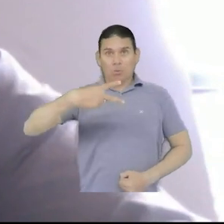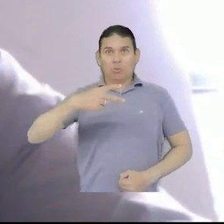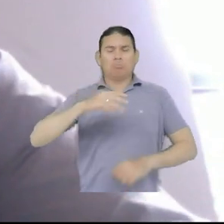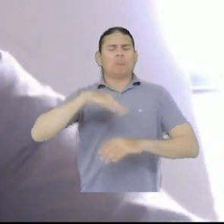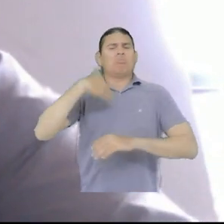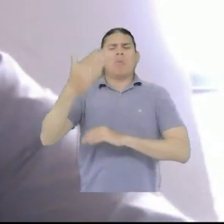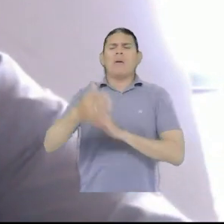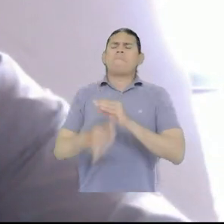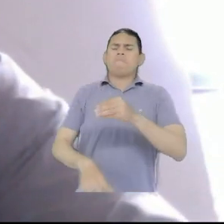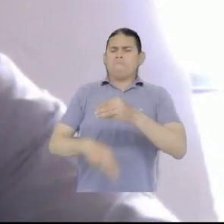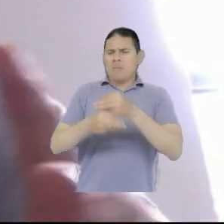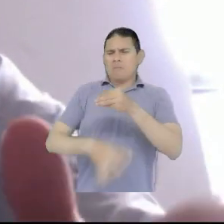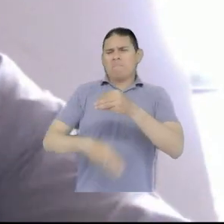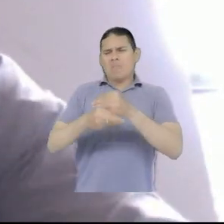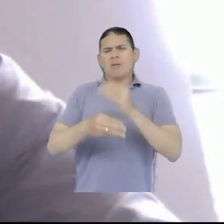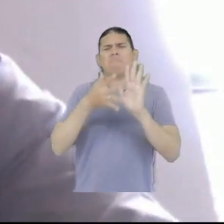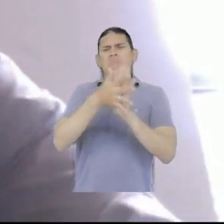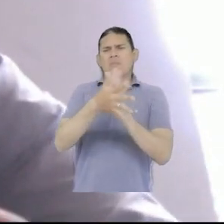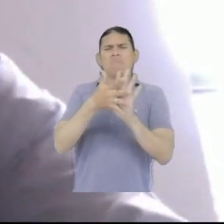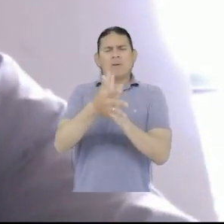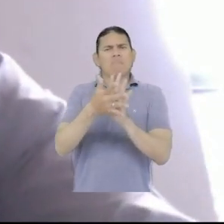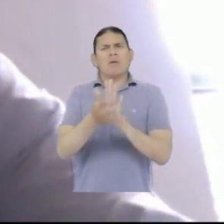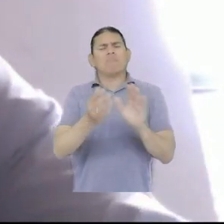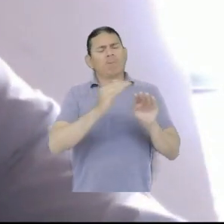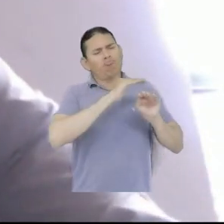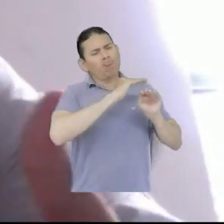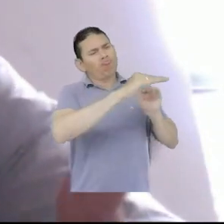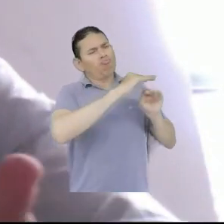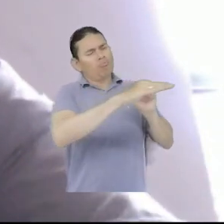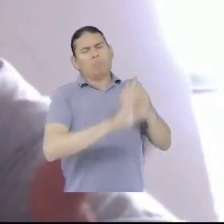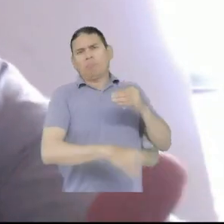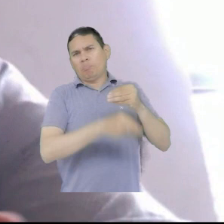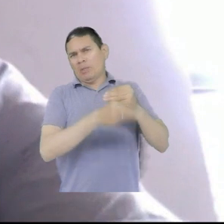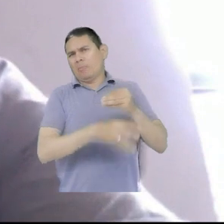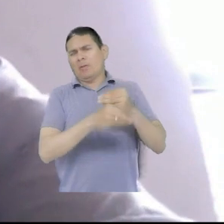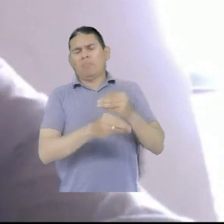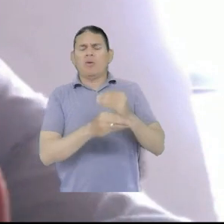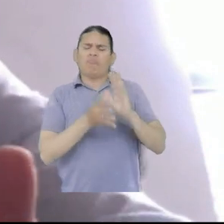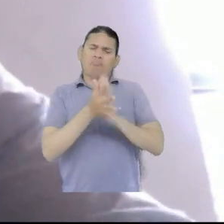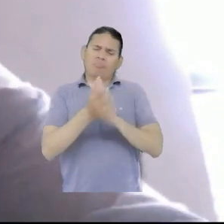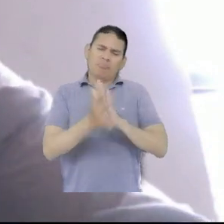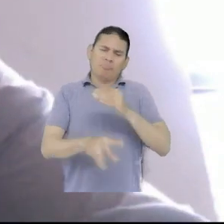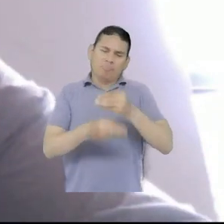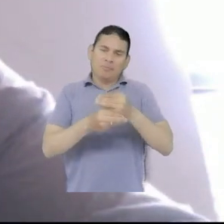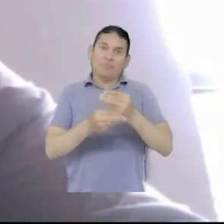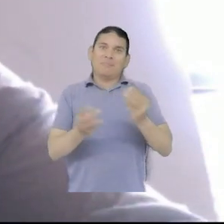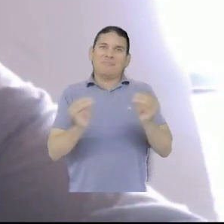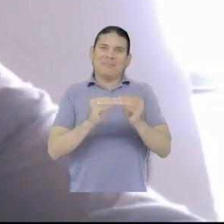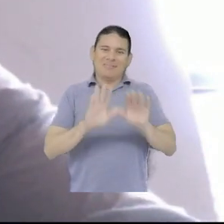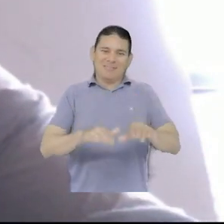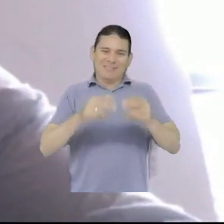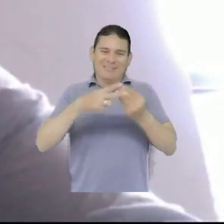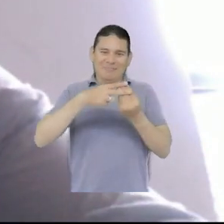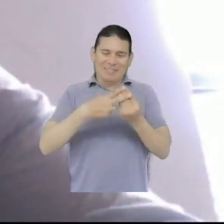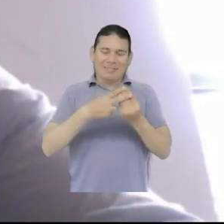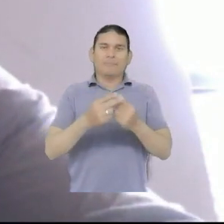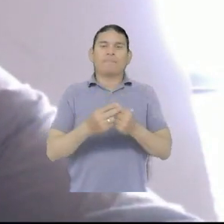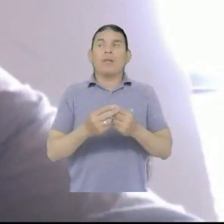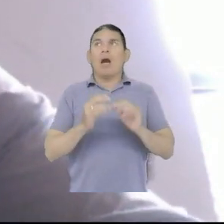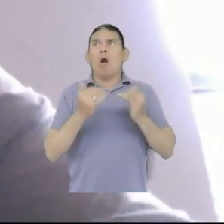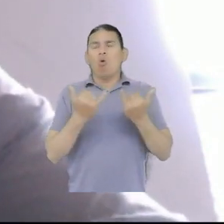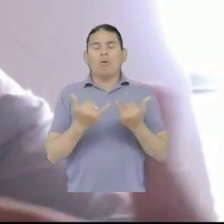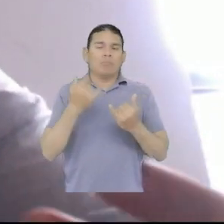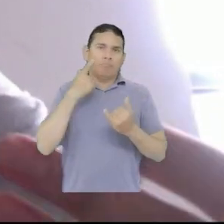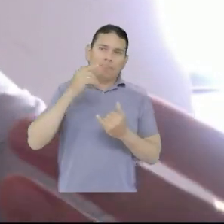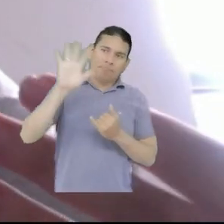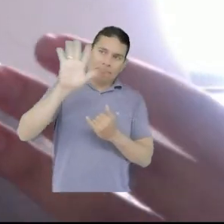Power 2 ya que vamos a estar extrapolando y complementando con nuestros invitados algunos de los temas que se van a encontrar en la caja de herramientas.